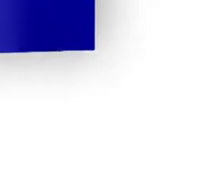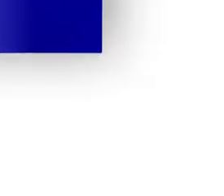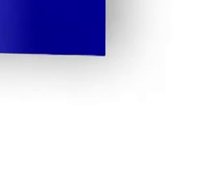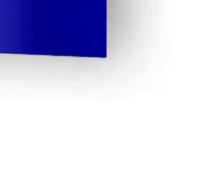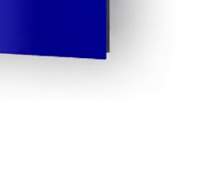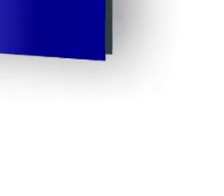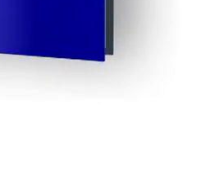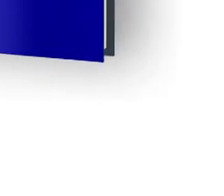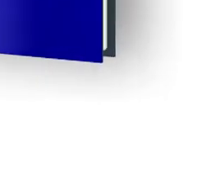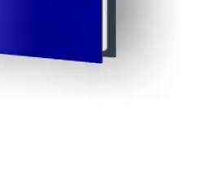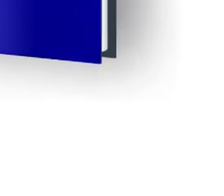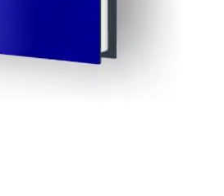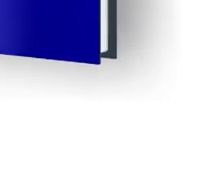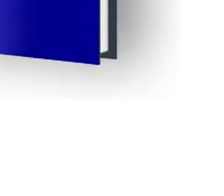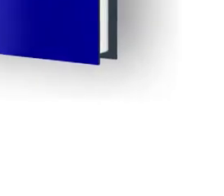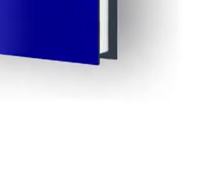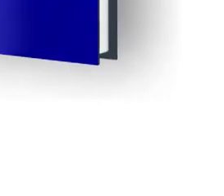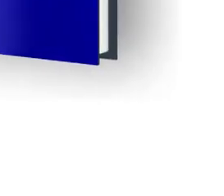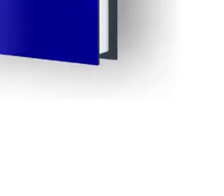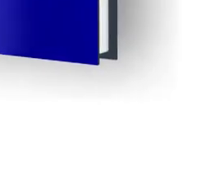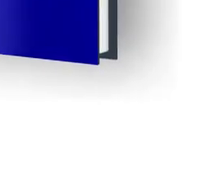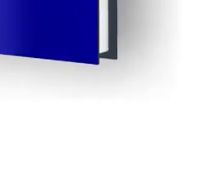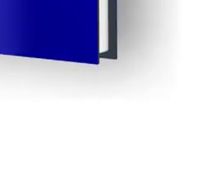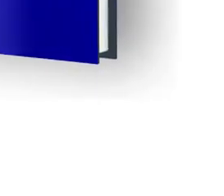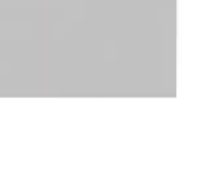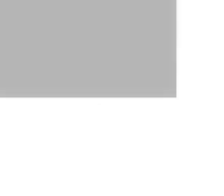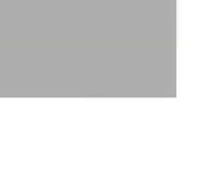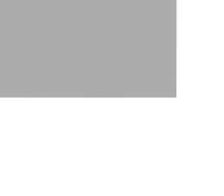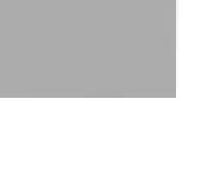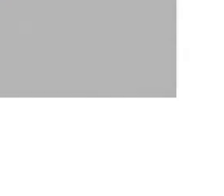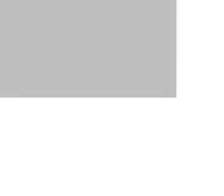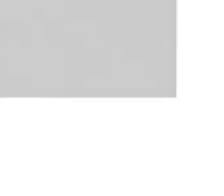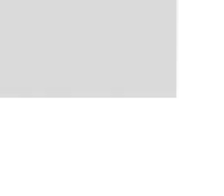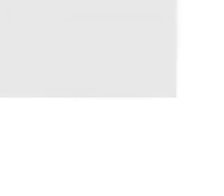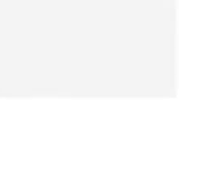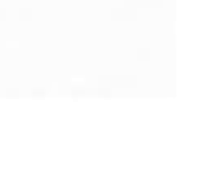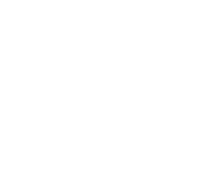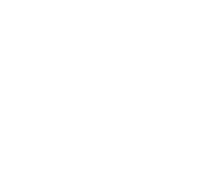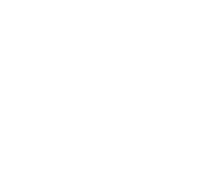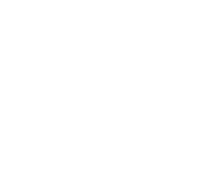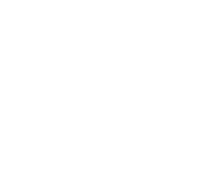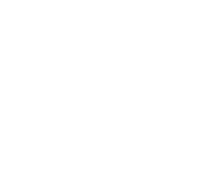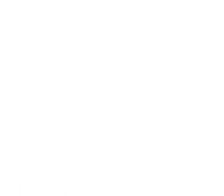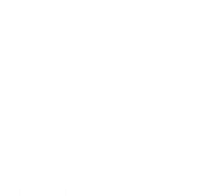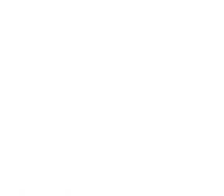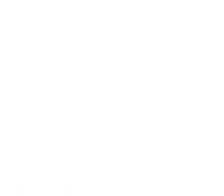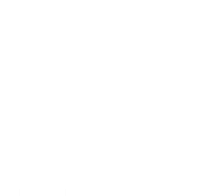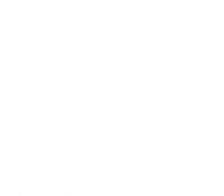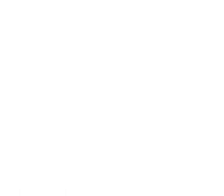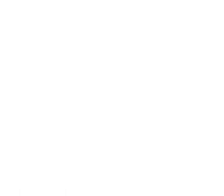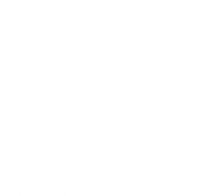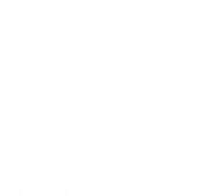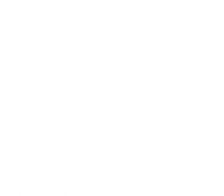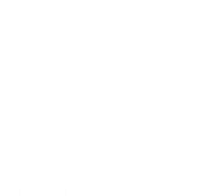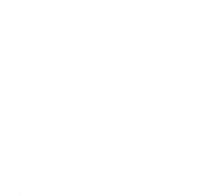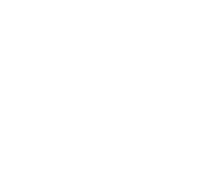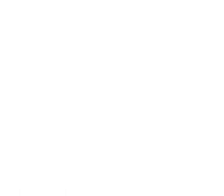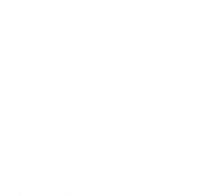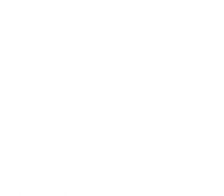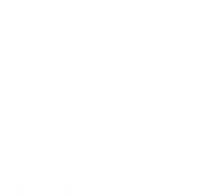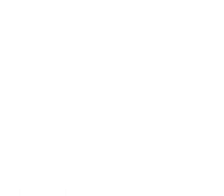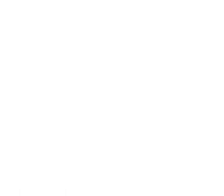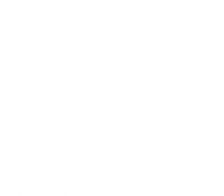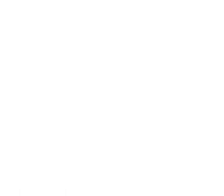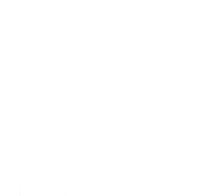constitución política de la república de nicaragua economía nacional reforma agraria y finanzas